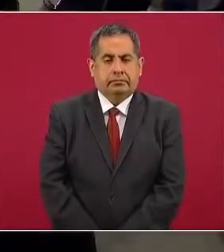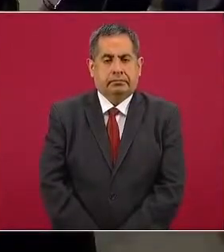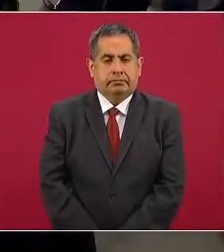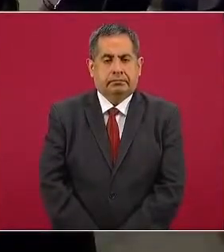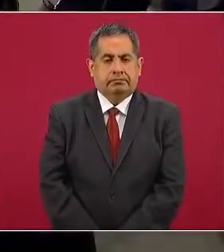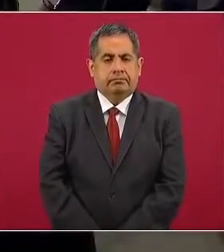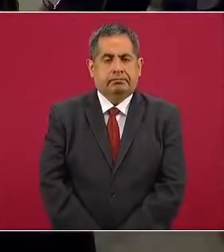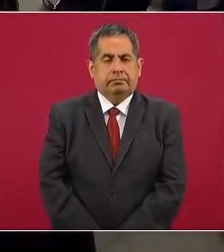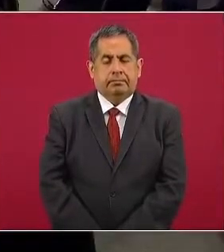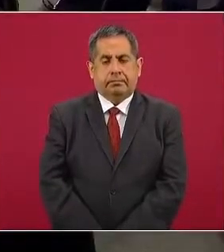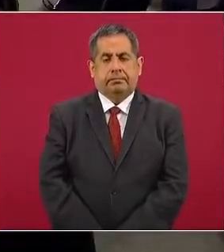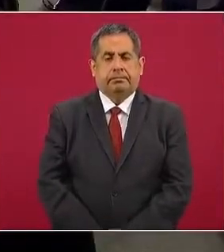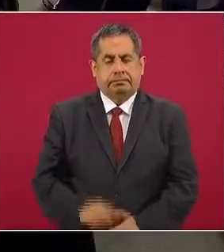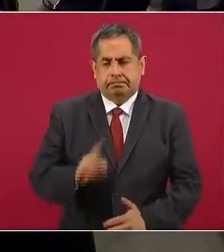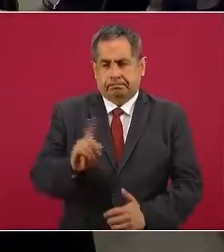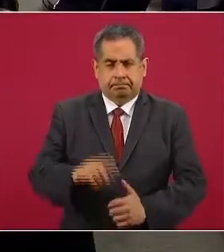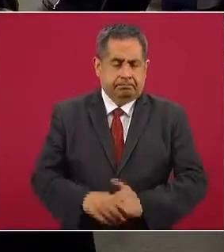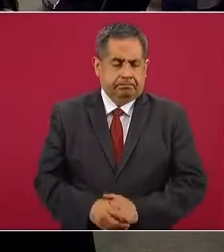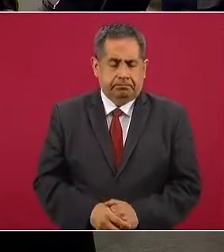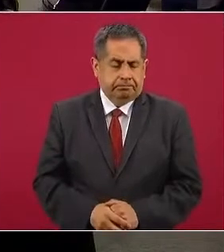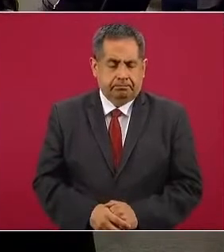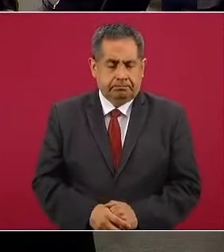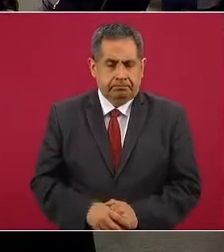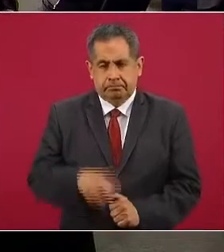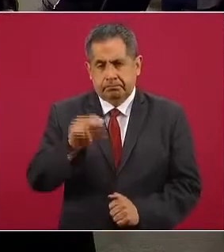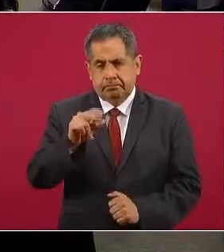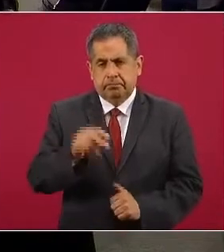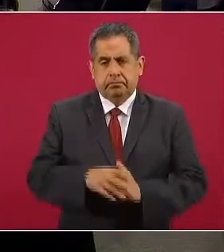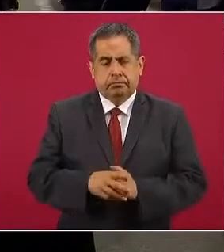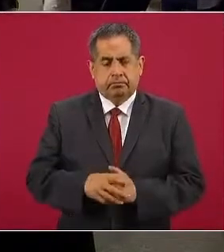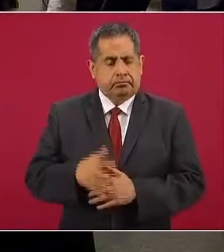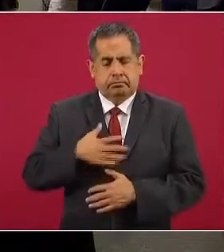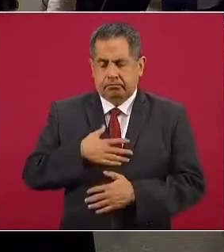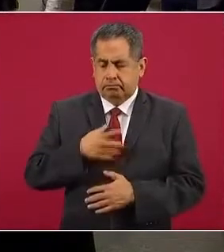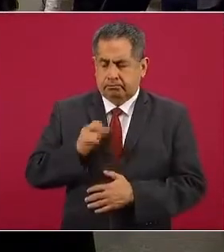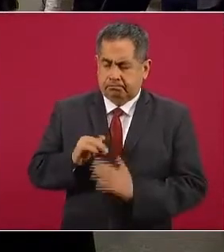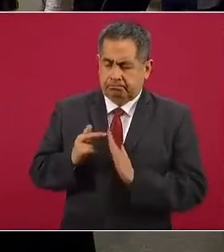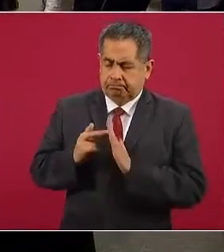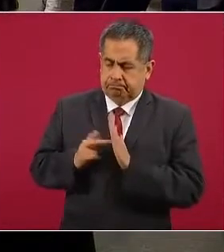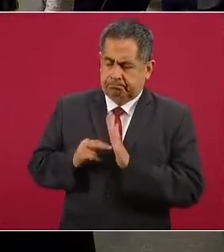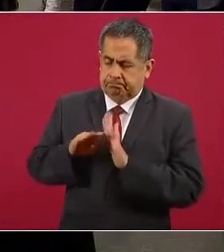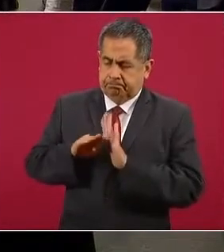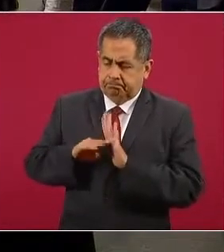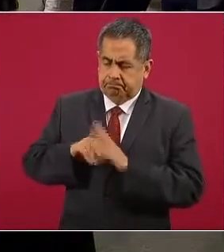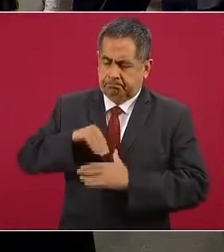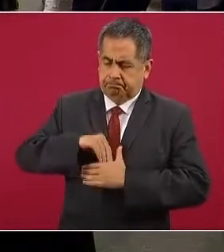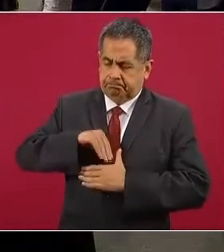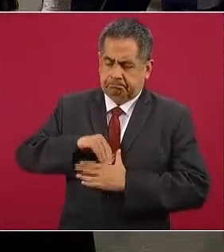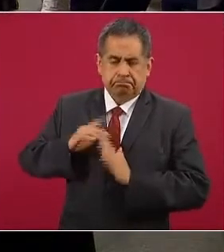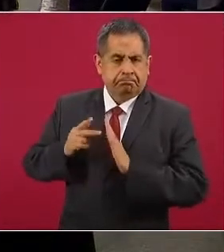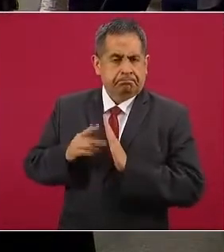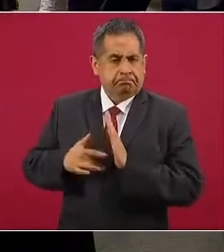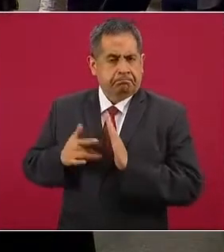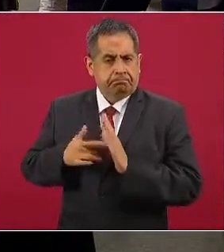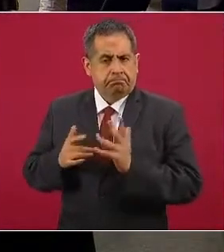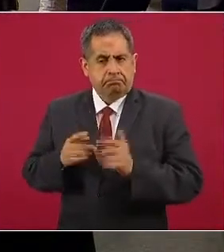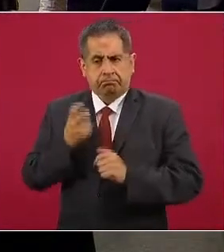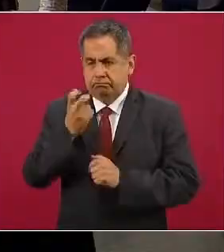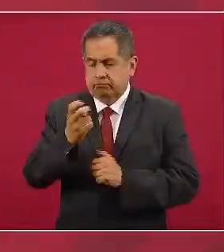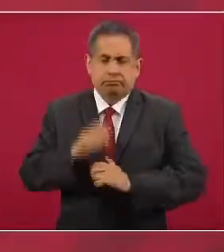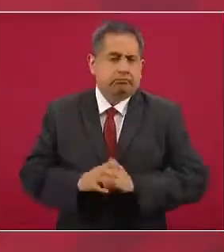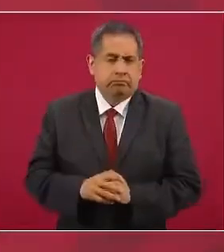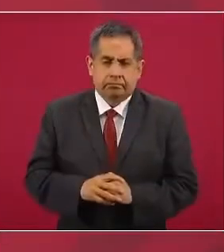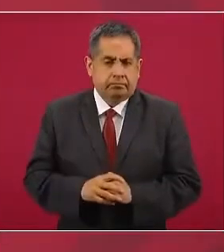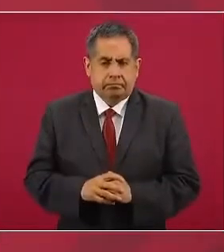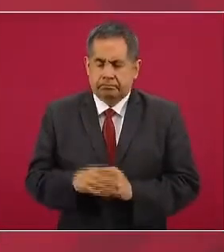es un asunto de principios, lo que se está poniendo por delante.